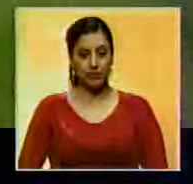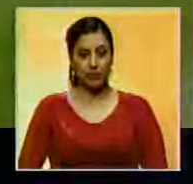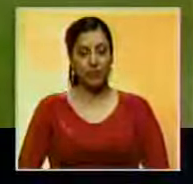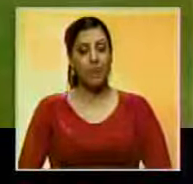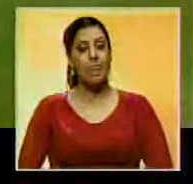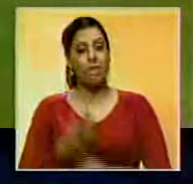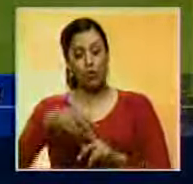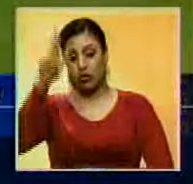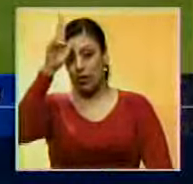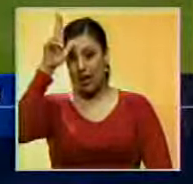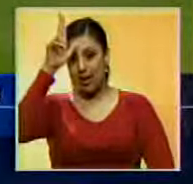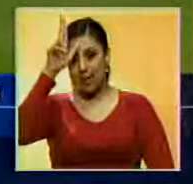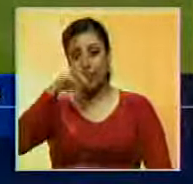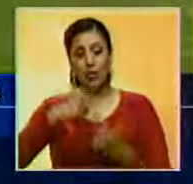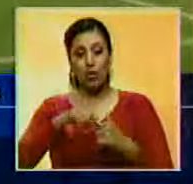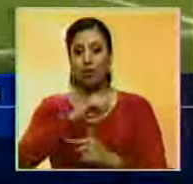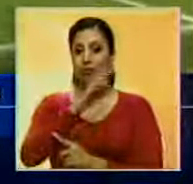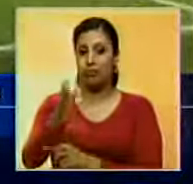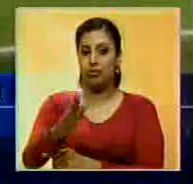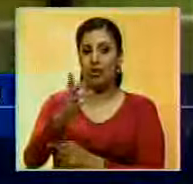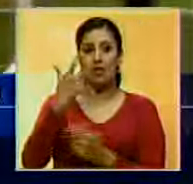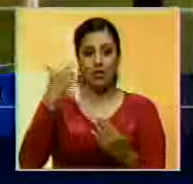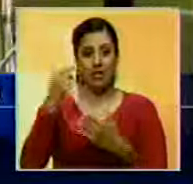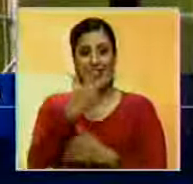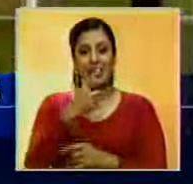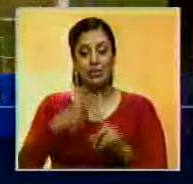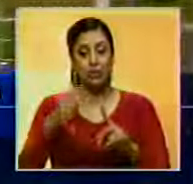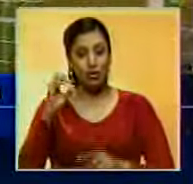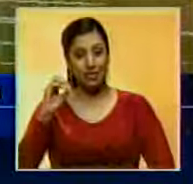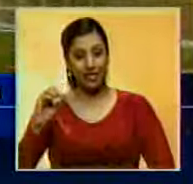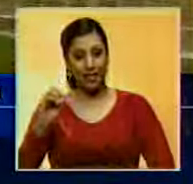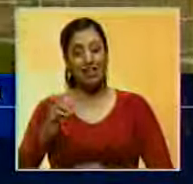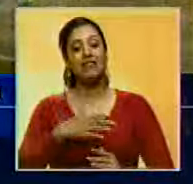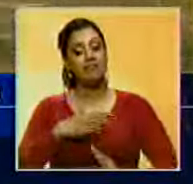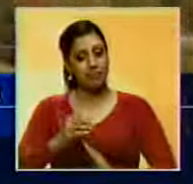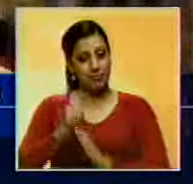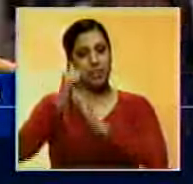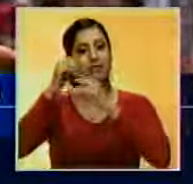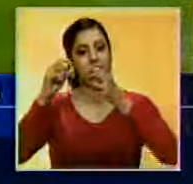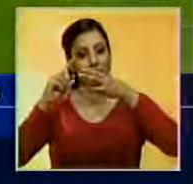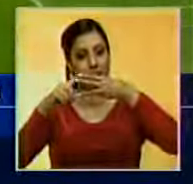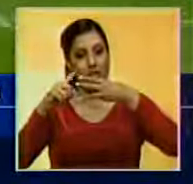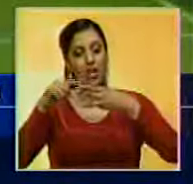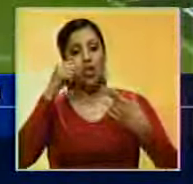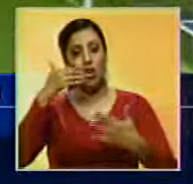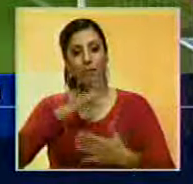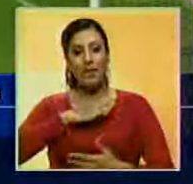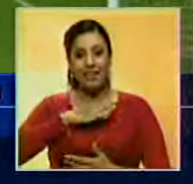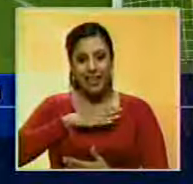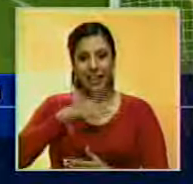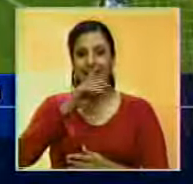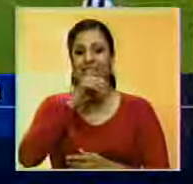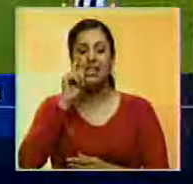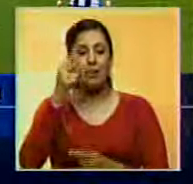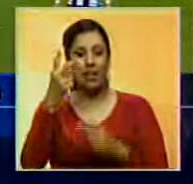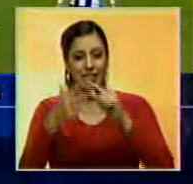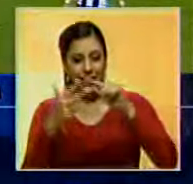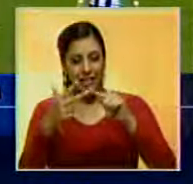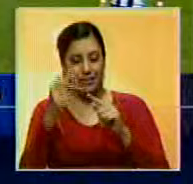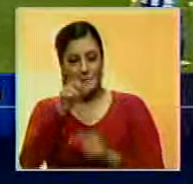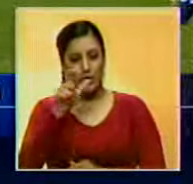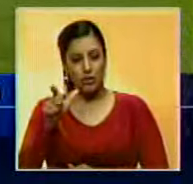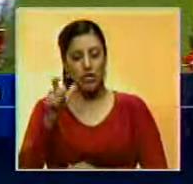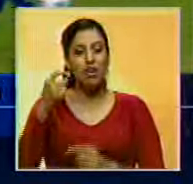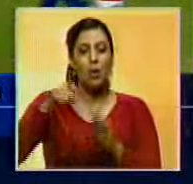En Alemania, el Bayern Múnich derrotó al Hertha Berlin tres goles por cero y sigue el líder de la Bundesliga. Frank Ribery, Thiago Alcántara y Archen